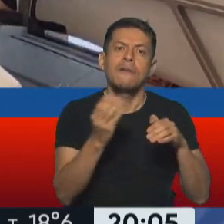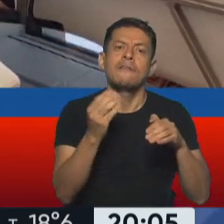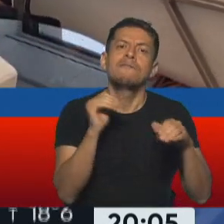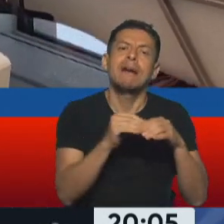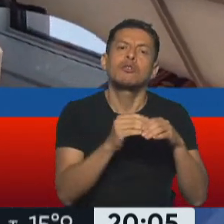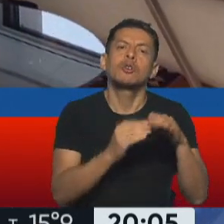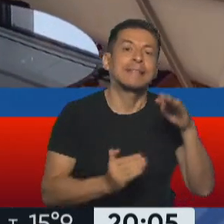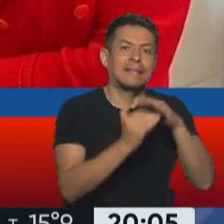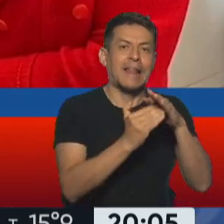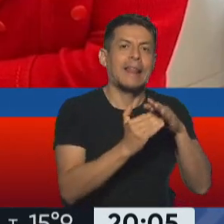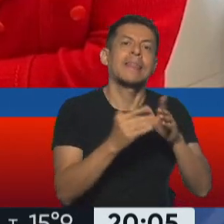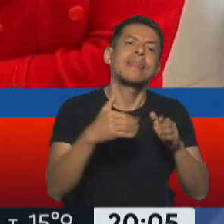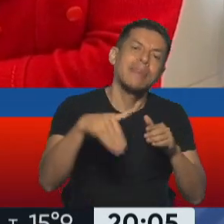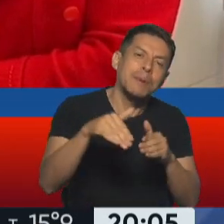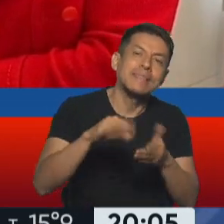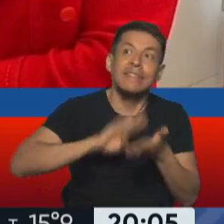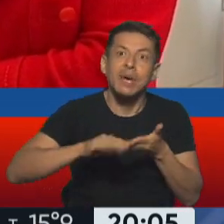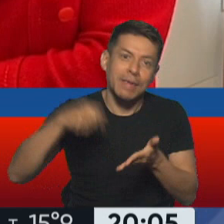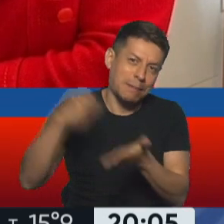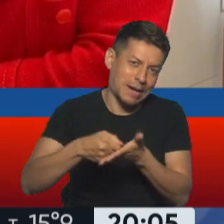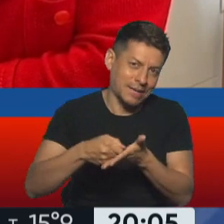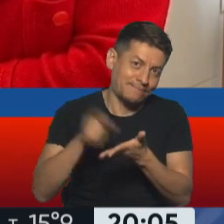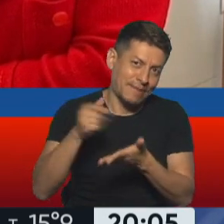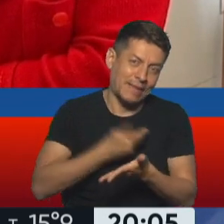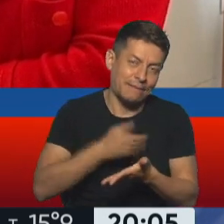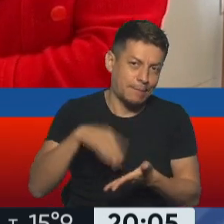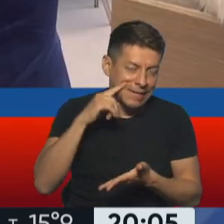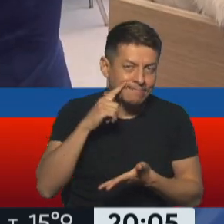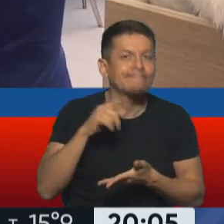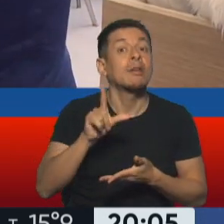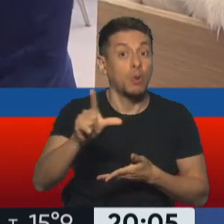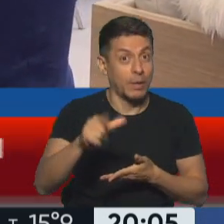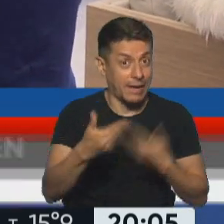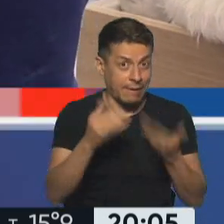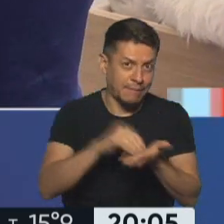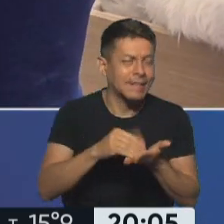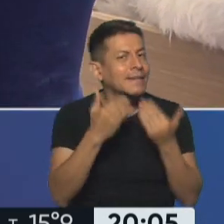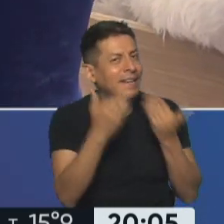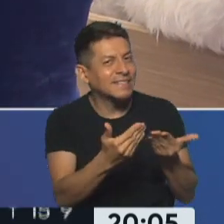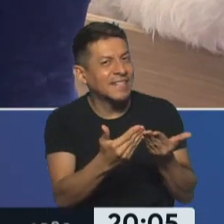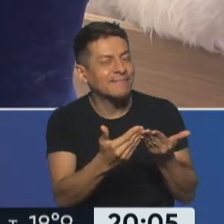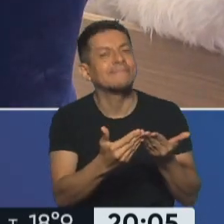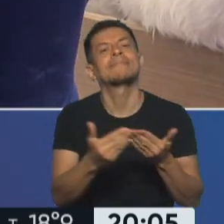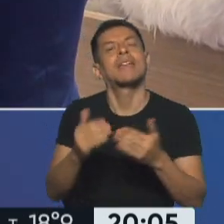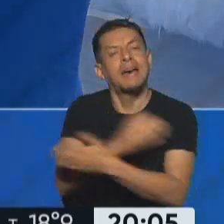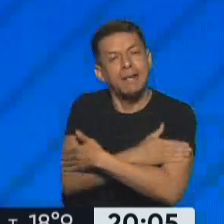ahí a pagar vencimientos con el organismo. Y por supuesto que será uno de tus temas, pero el lunes, gracias, Nasa. Hasta luego. Por favor, un abrazo, David.